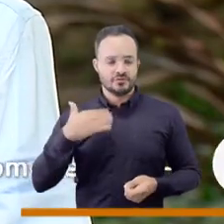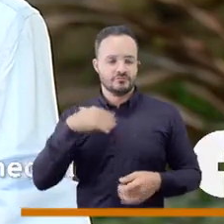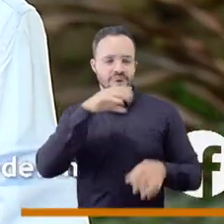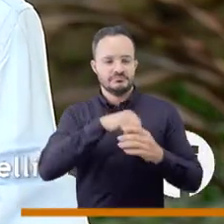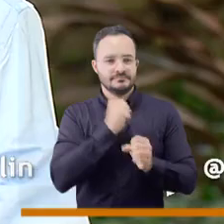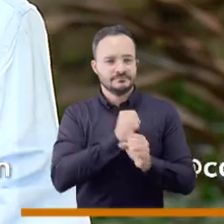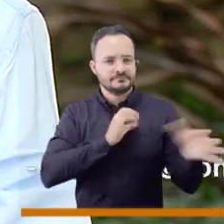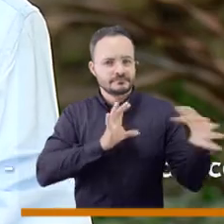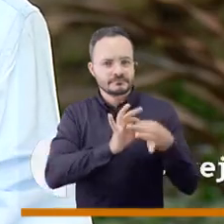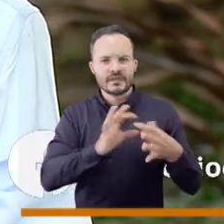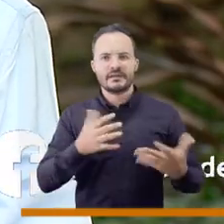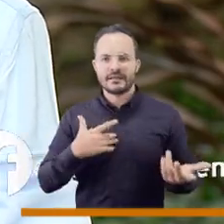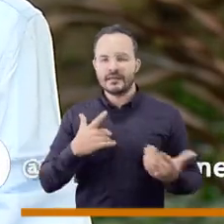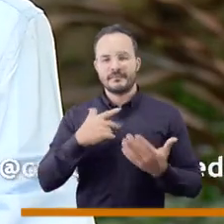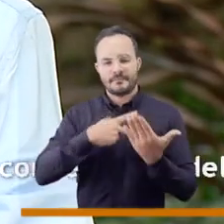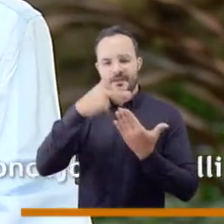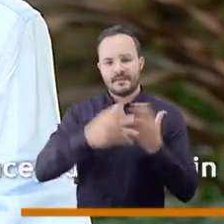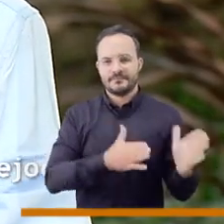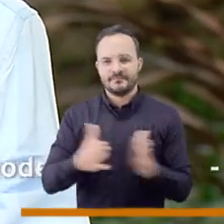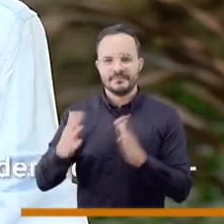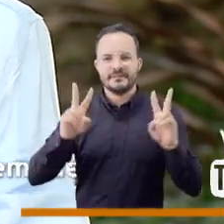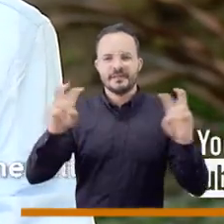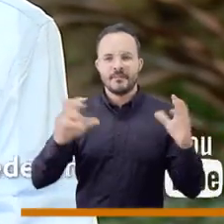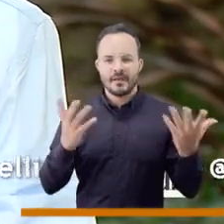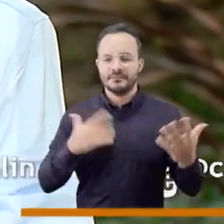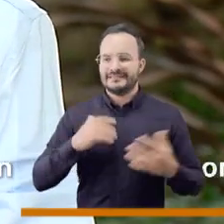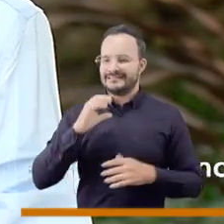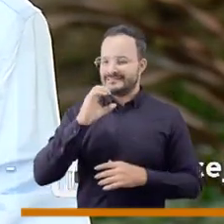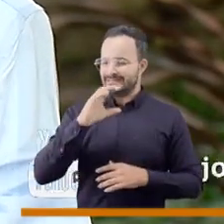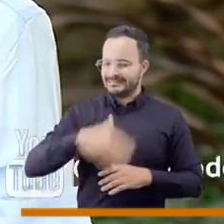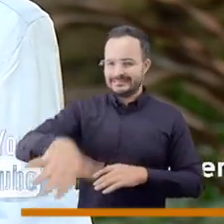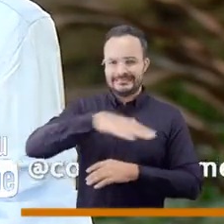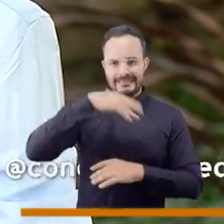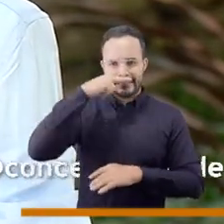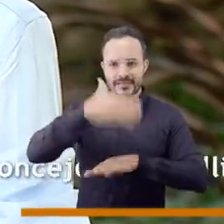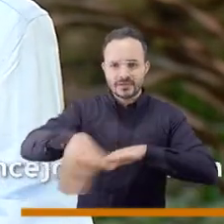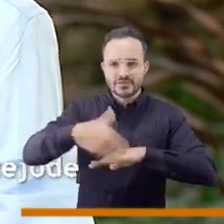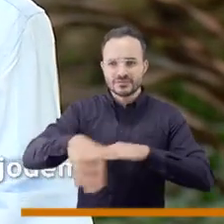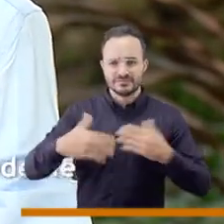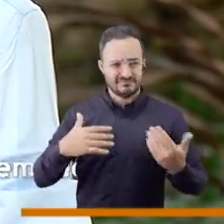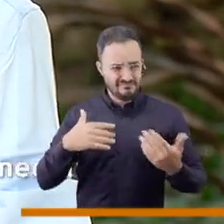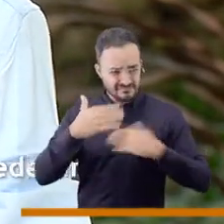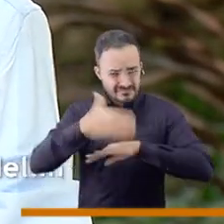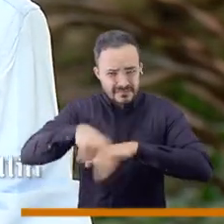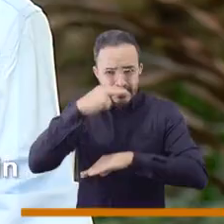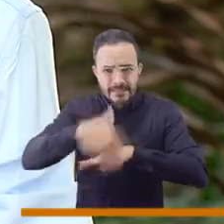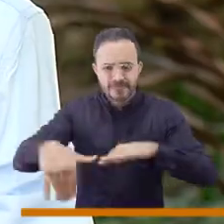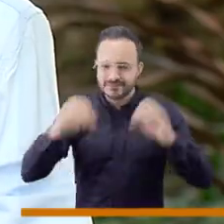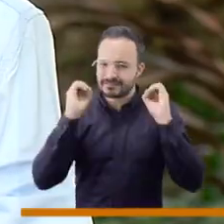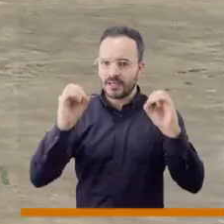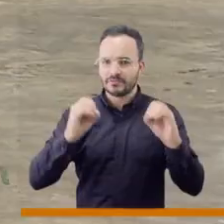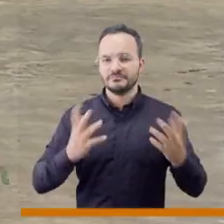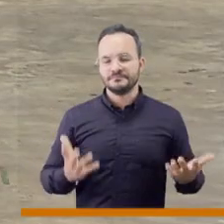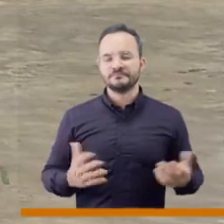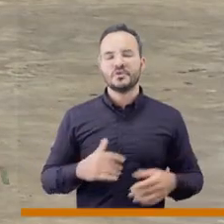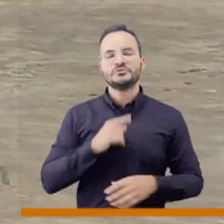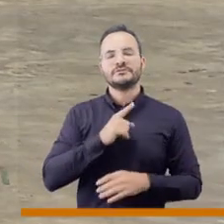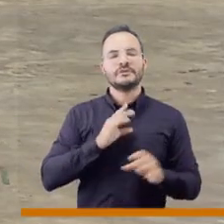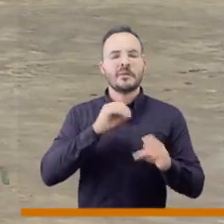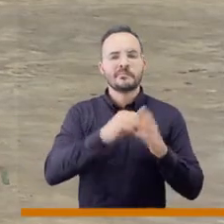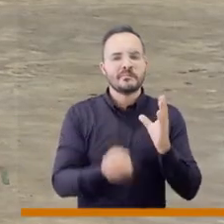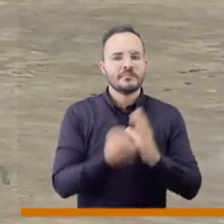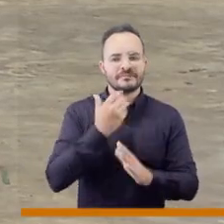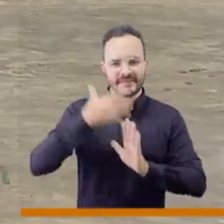concejal, en el plan de gobierno un indicador que llamaba si haceron niños en situación de cáncer. Y había, y encontrábamos muchos niños que